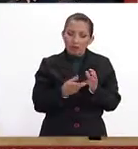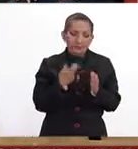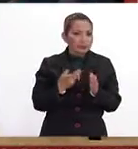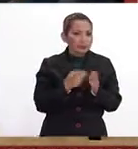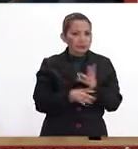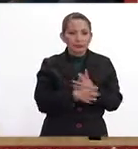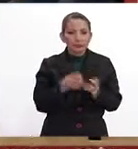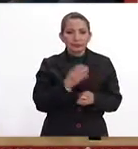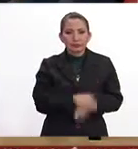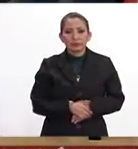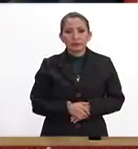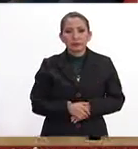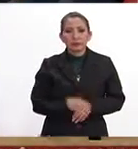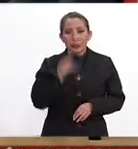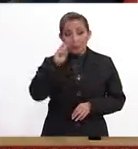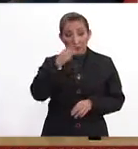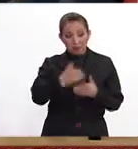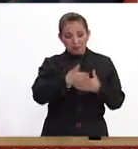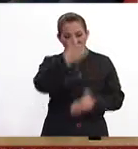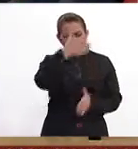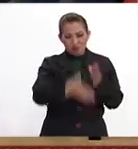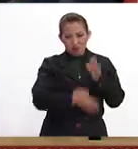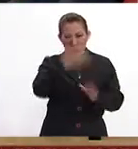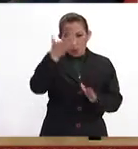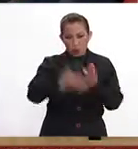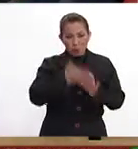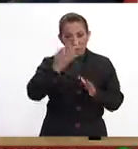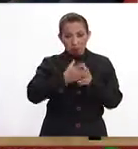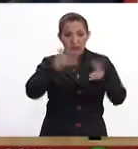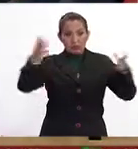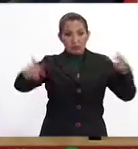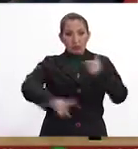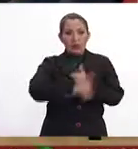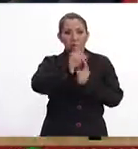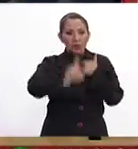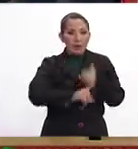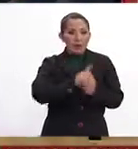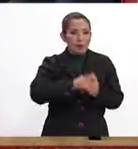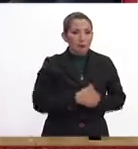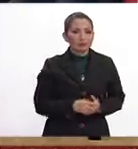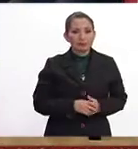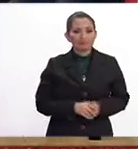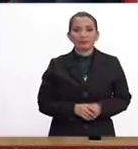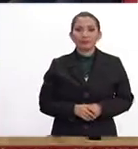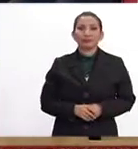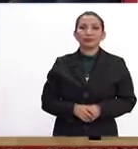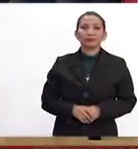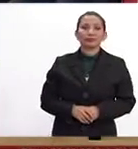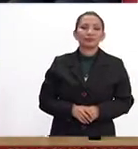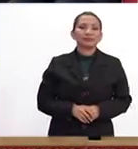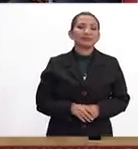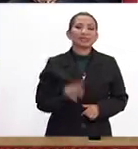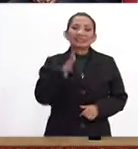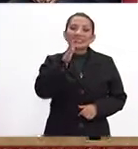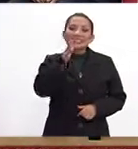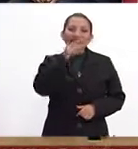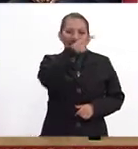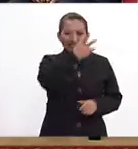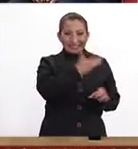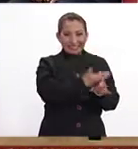reveses. Y algo como el muro, que es una cuestión mayúscula, pues también. Exactamente. No, no, no, no puede